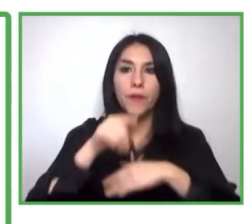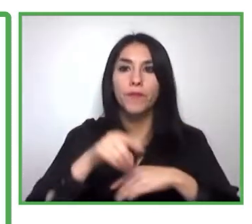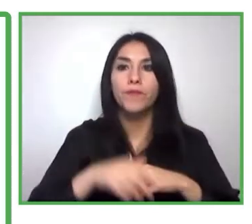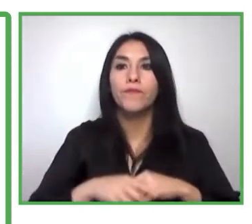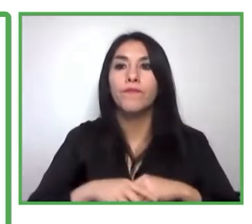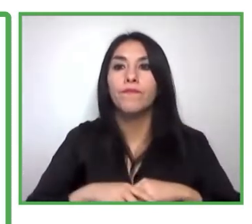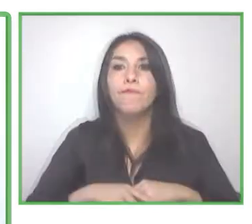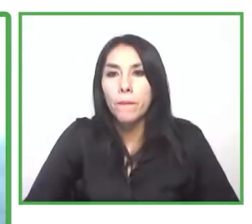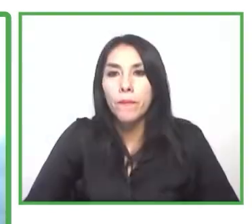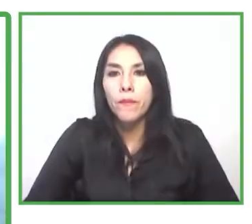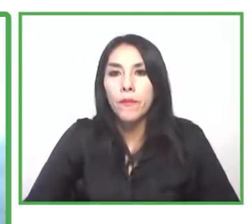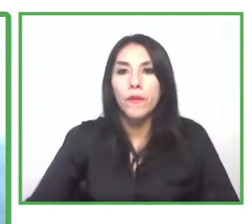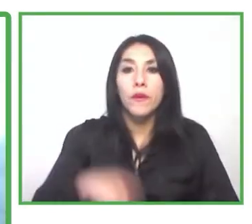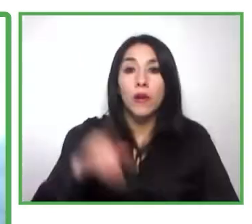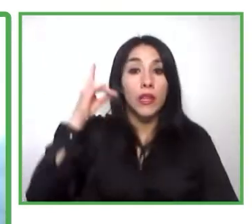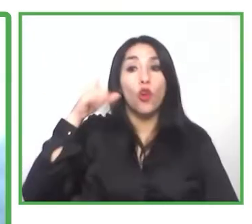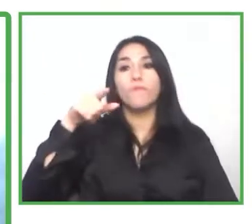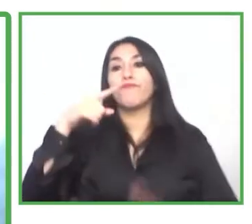bien,